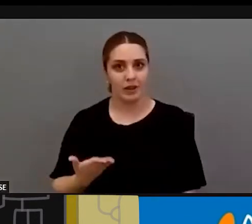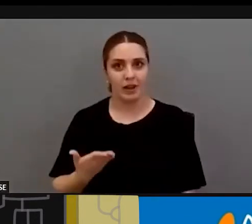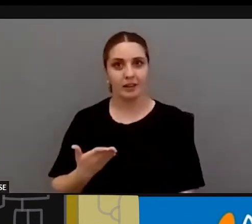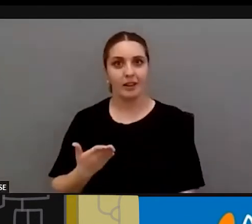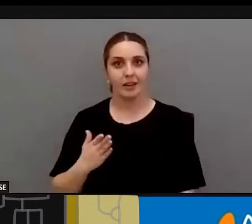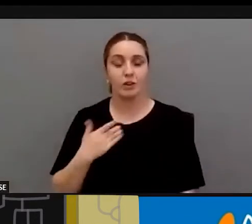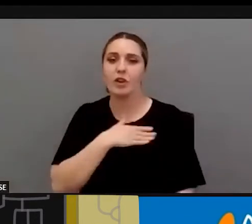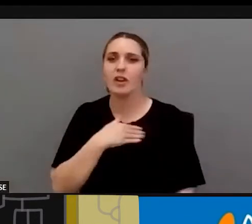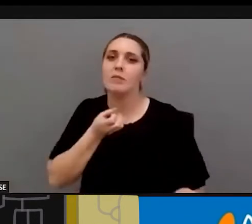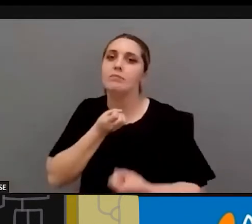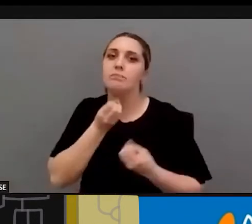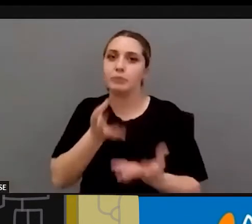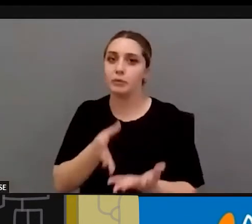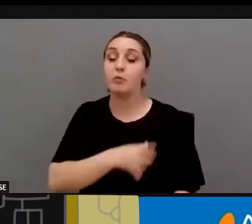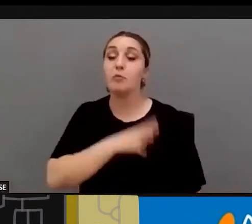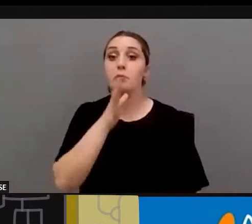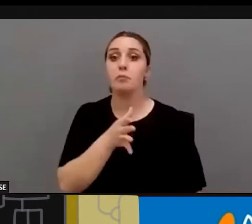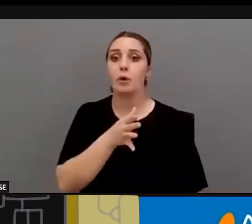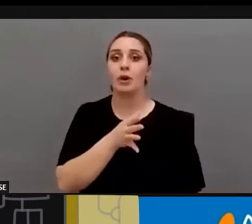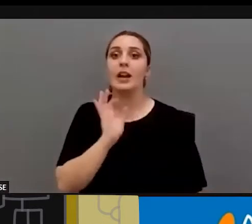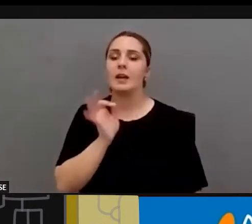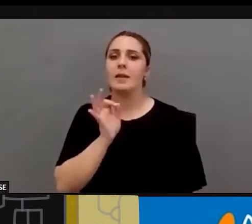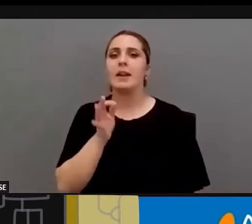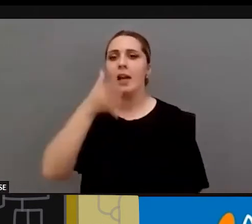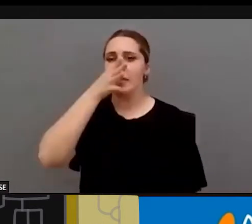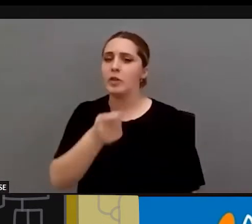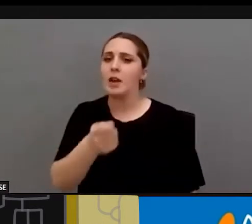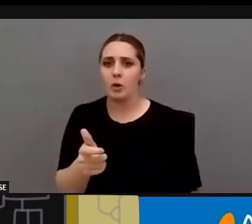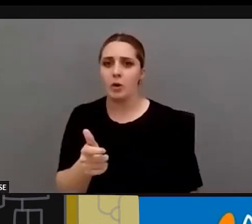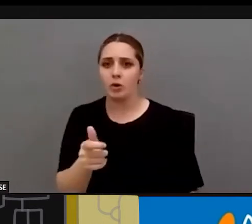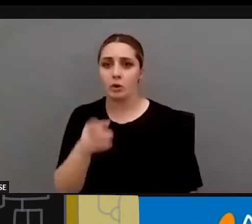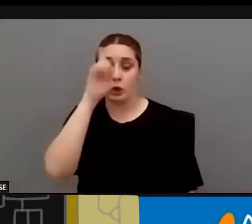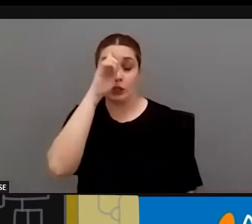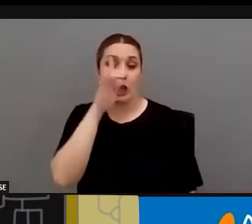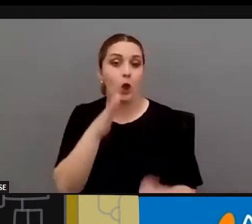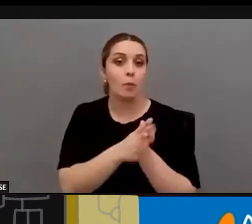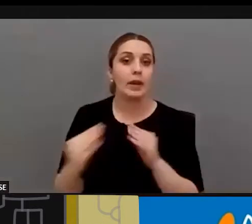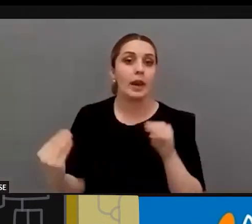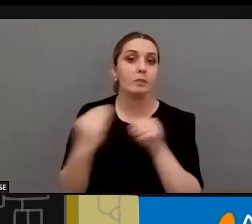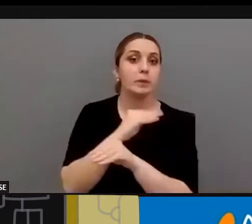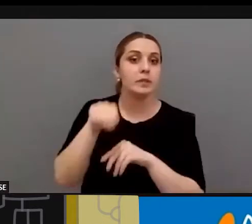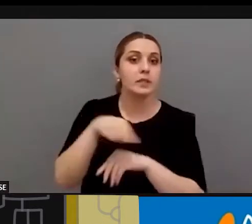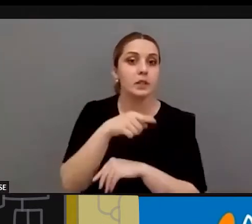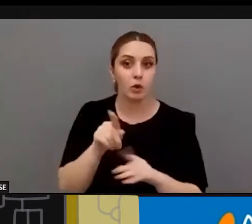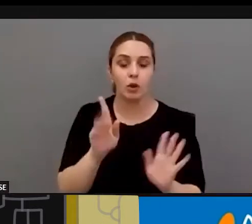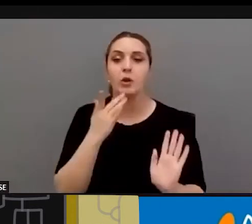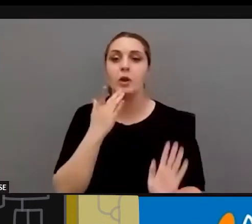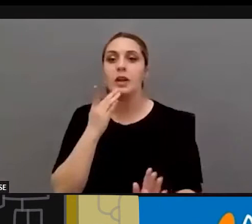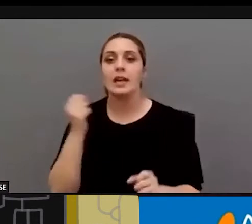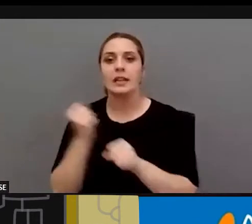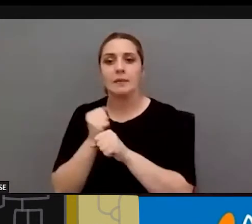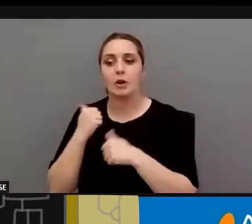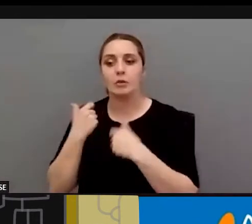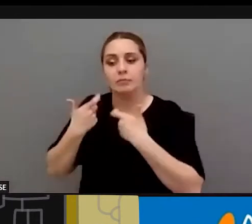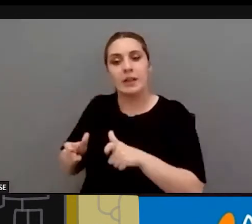introducirlo porque aunque se sigue denunciando poco José Manuel no sé si mis compañeras están de acuerdo con esto ese trabajo que ha hecho el sector de